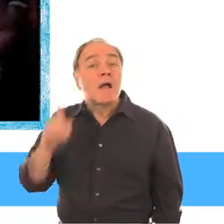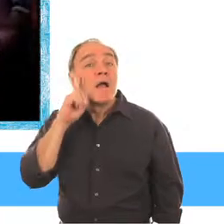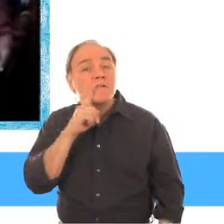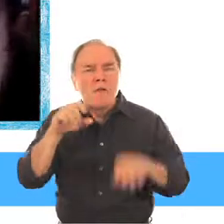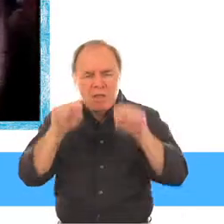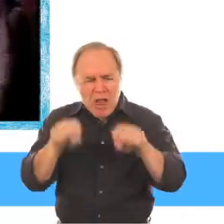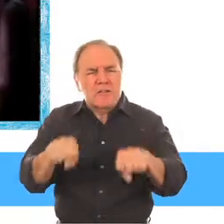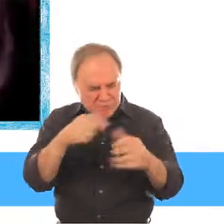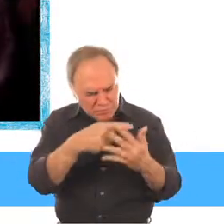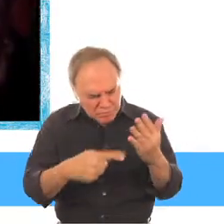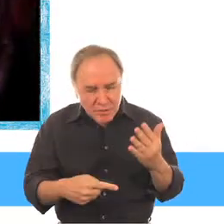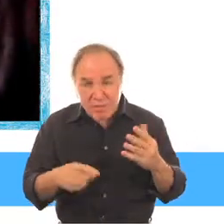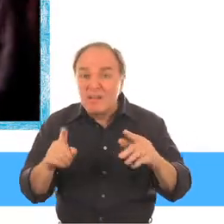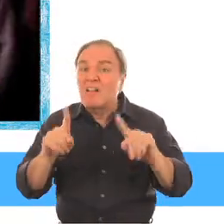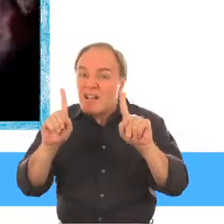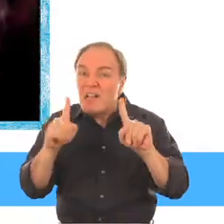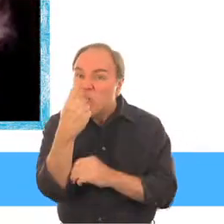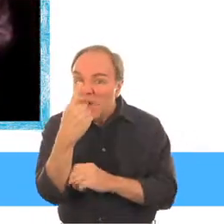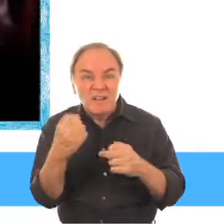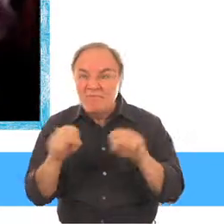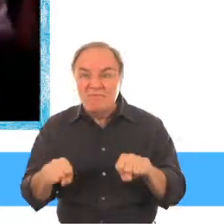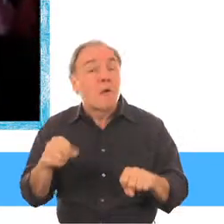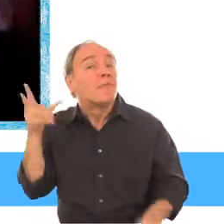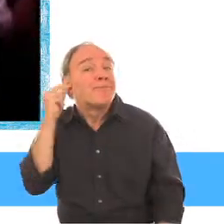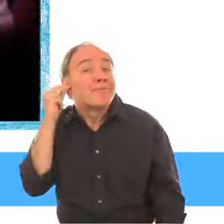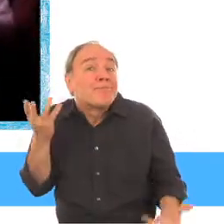Los niños con sordera pueden hacer todo, excepto oír